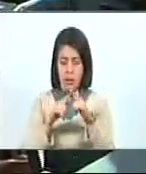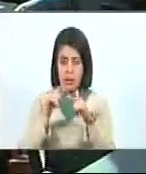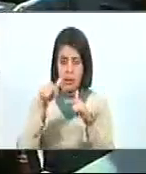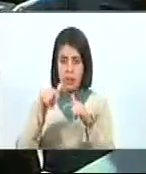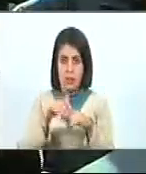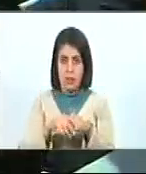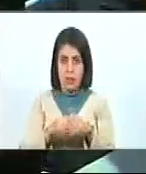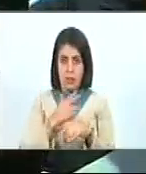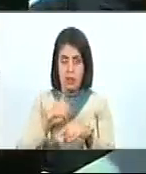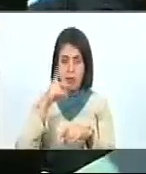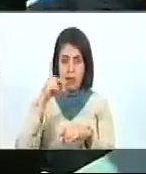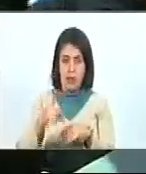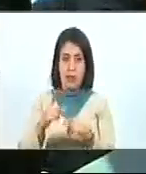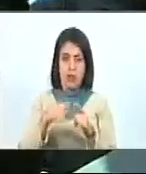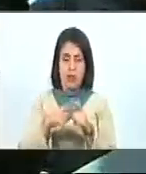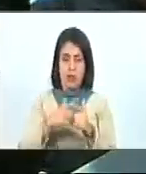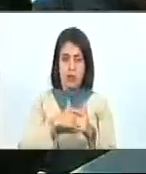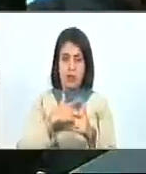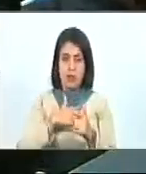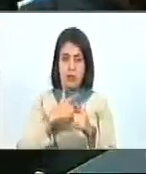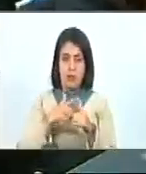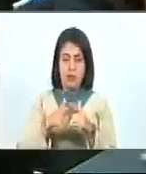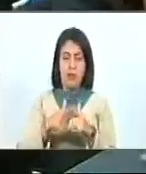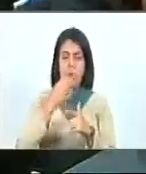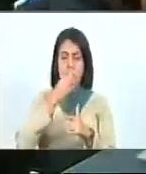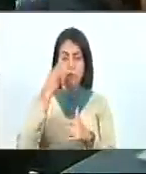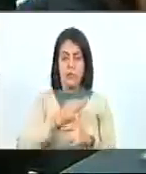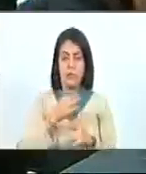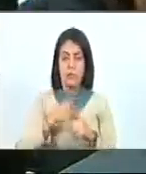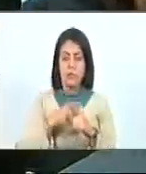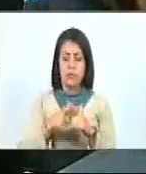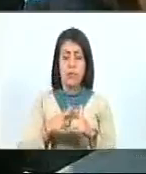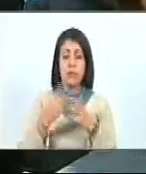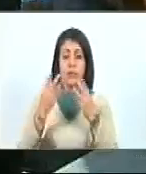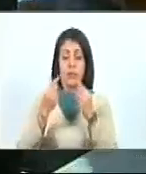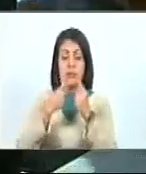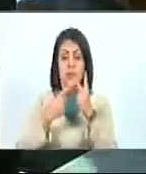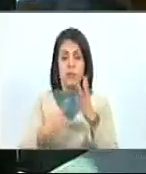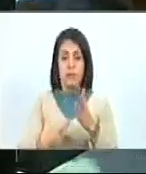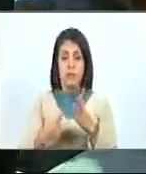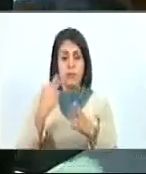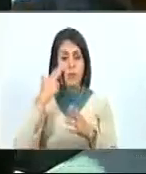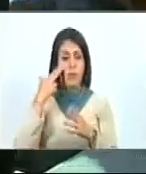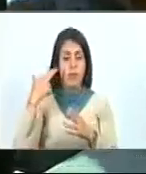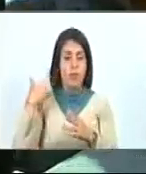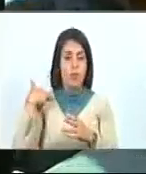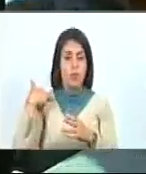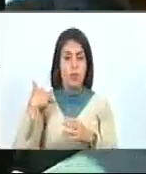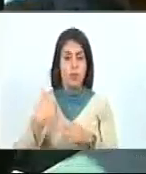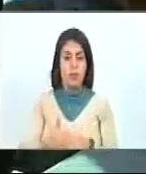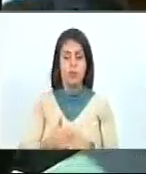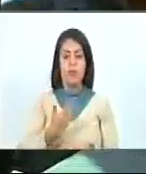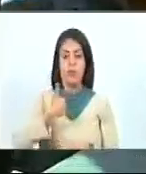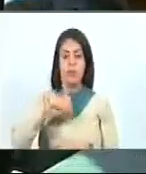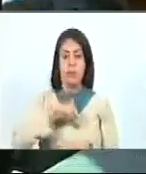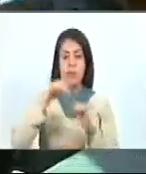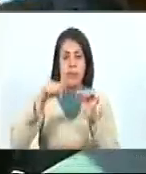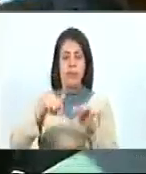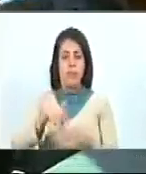nos debemos de sentir de verdad llenos y llenas de orgullo en que